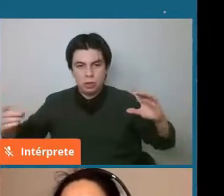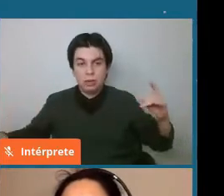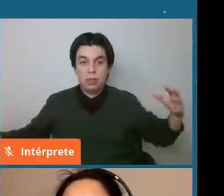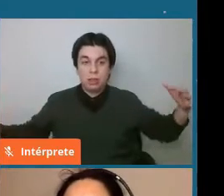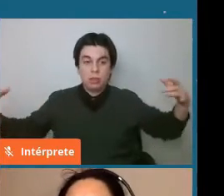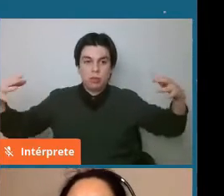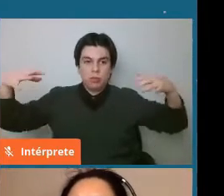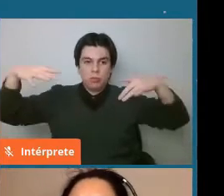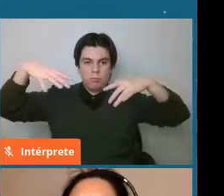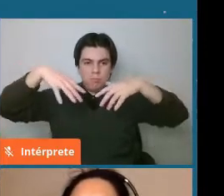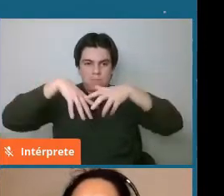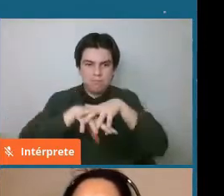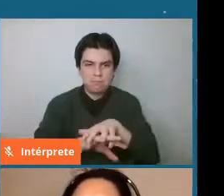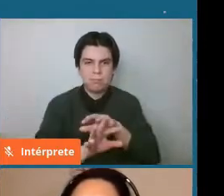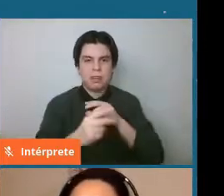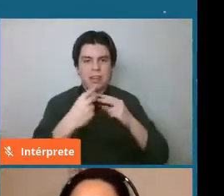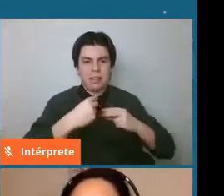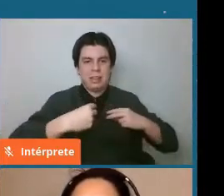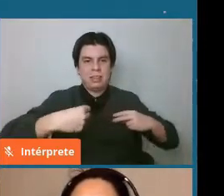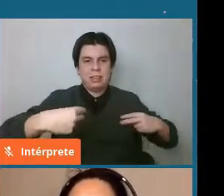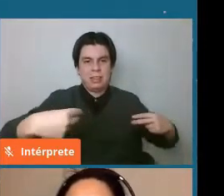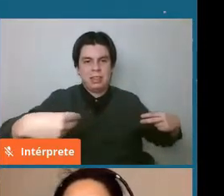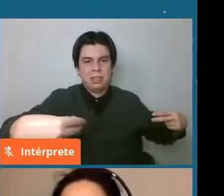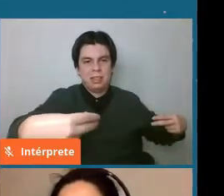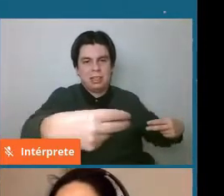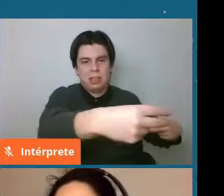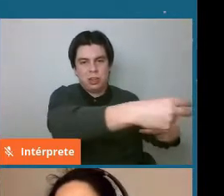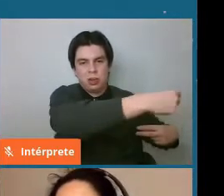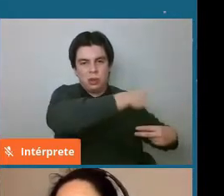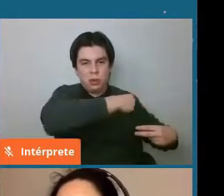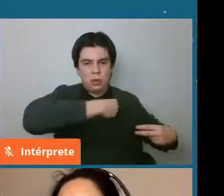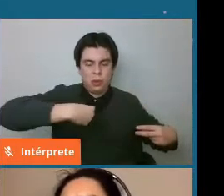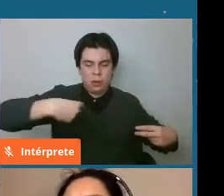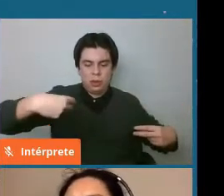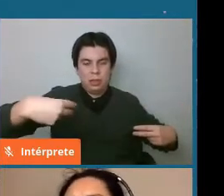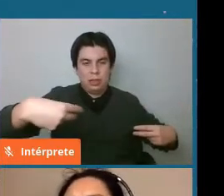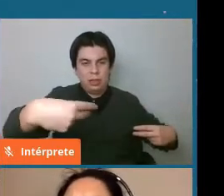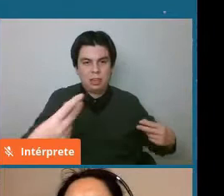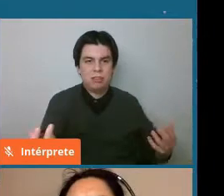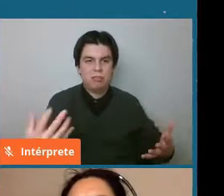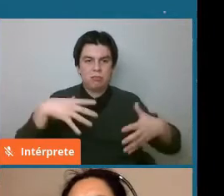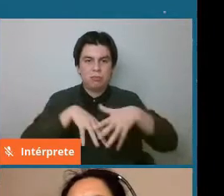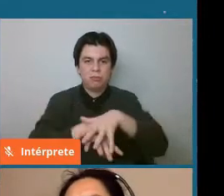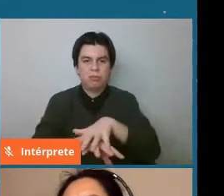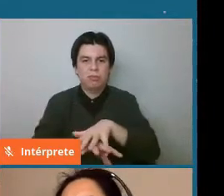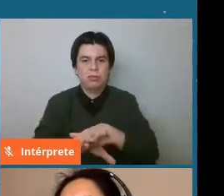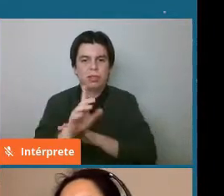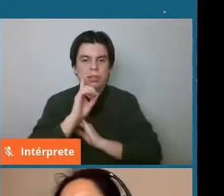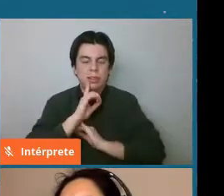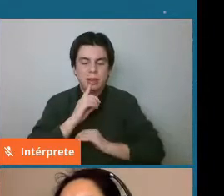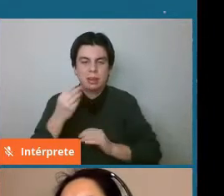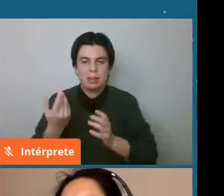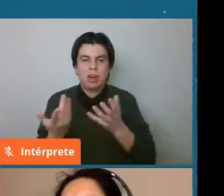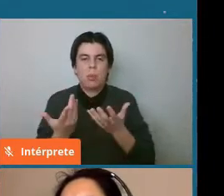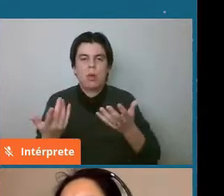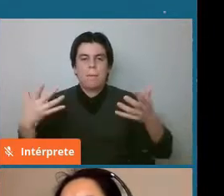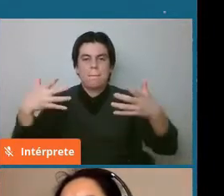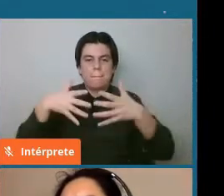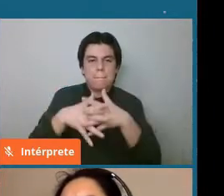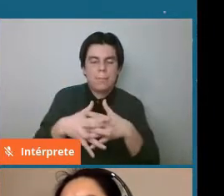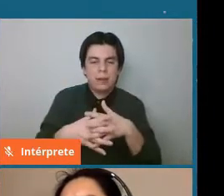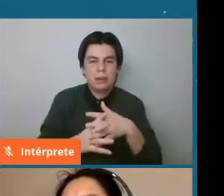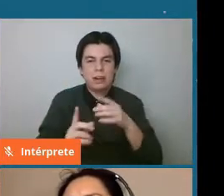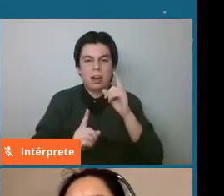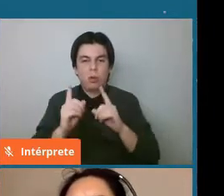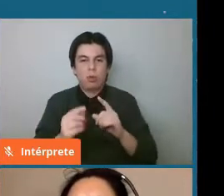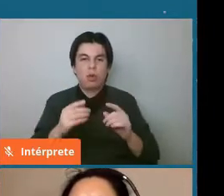asteroide que es el principal lugar desde el cual recibimos material hacia el sistema solar interno va a tener esta mixtura de materiales